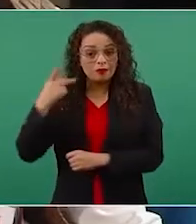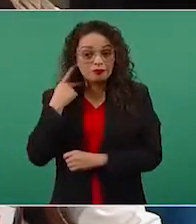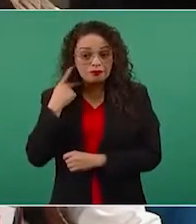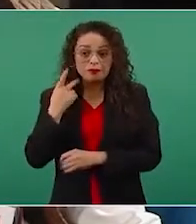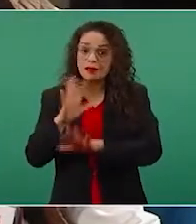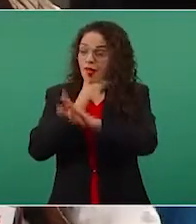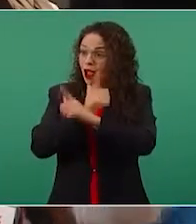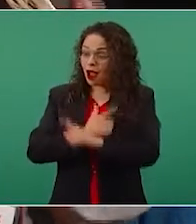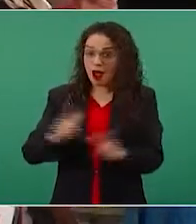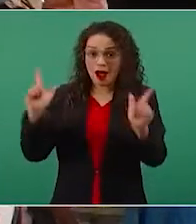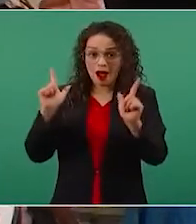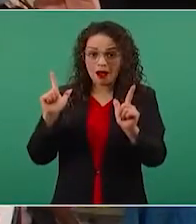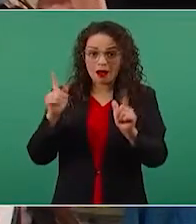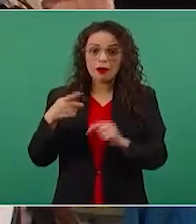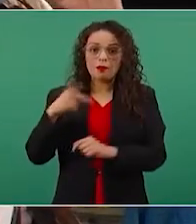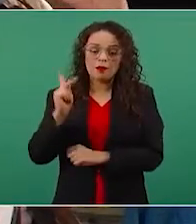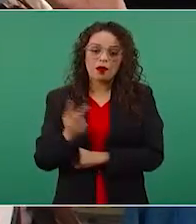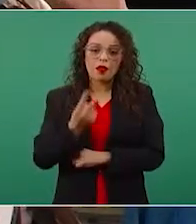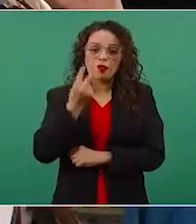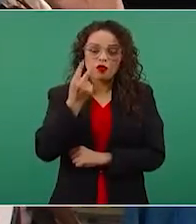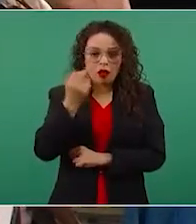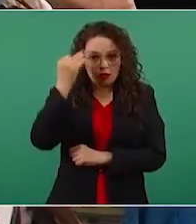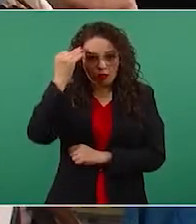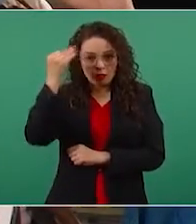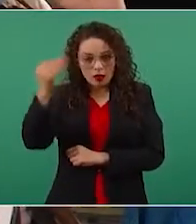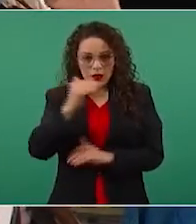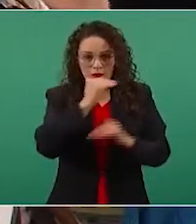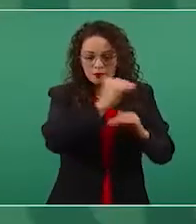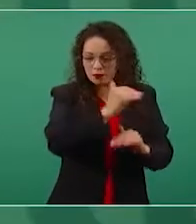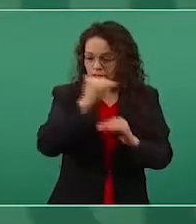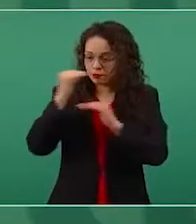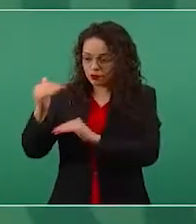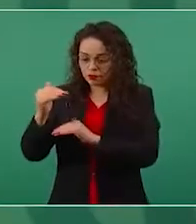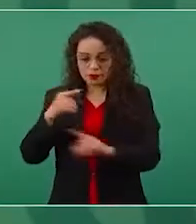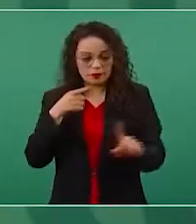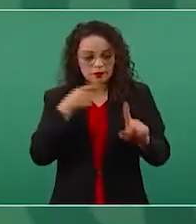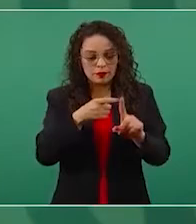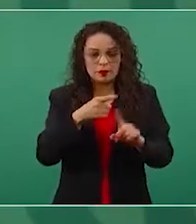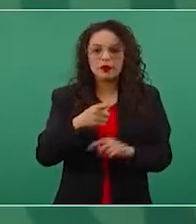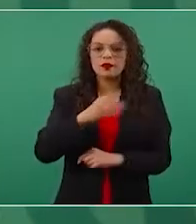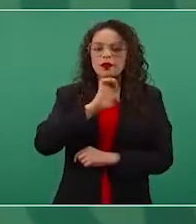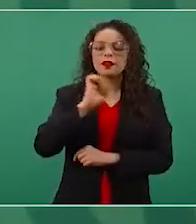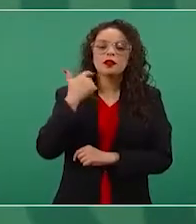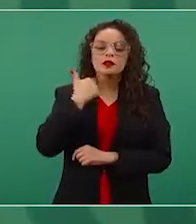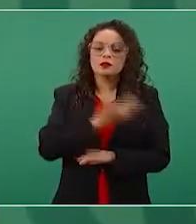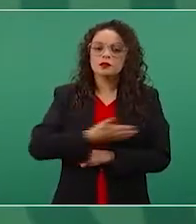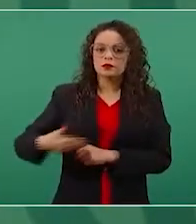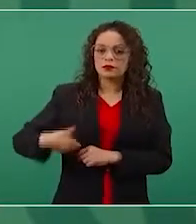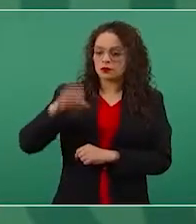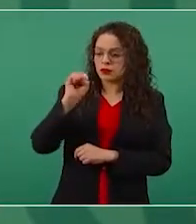pero en dos periodos, uno de Santana y otro de Porfirio Díaz,